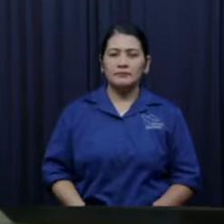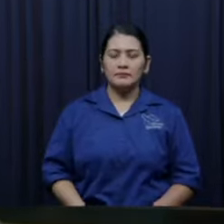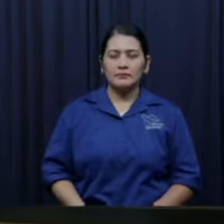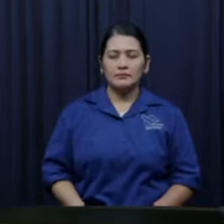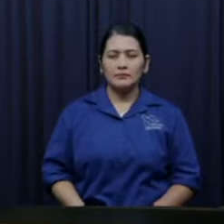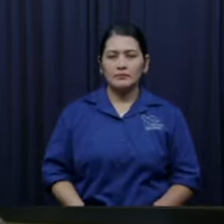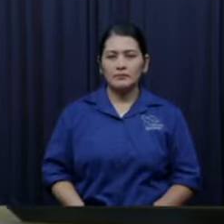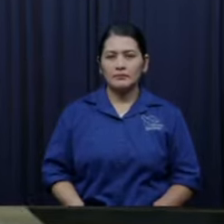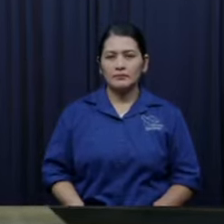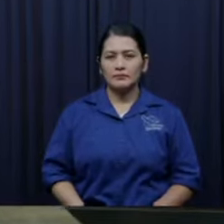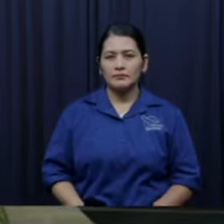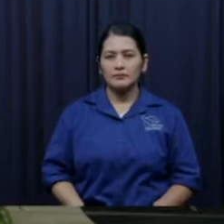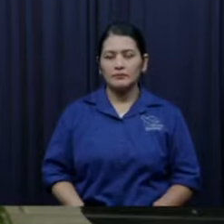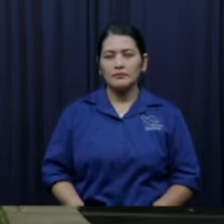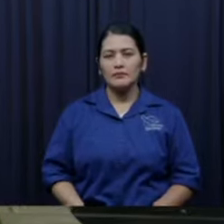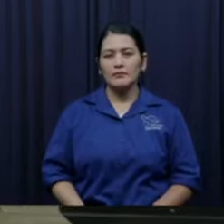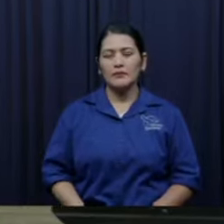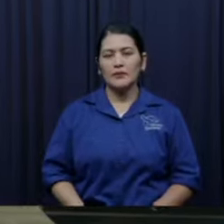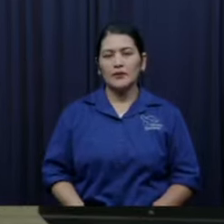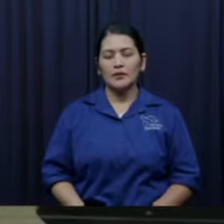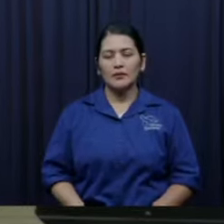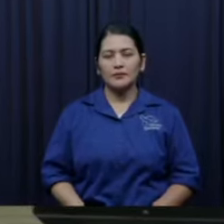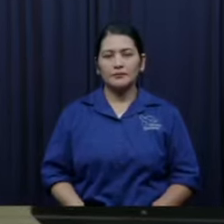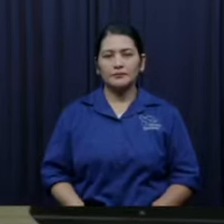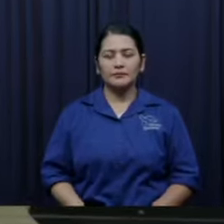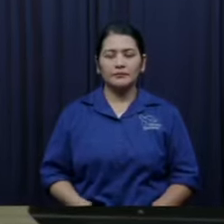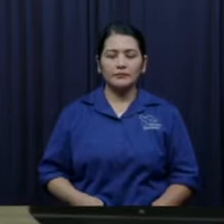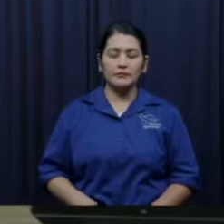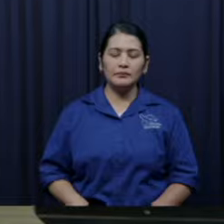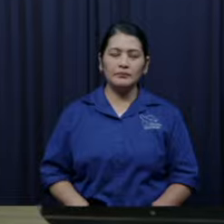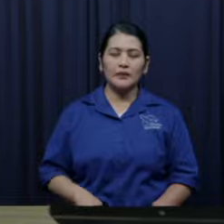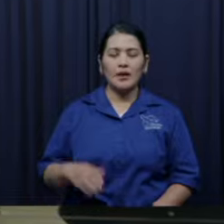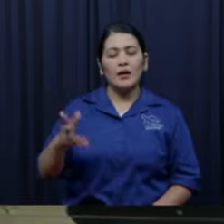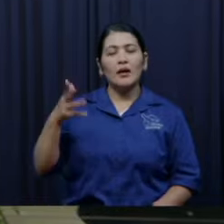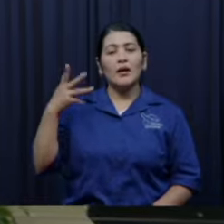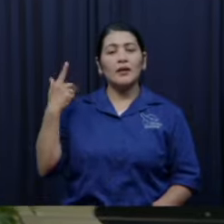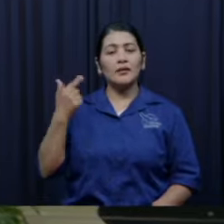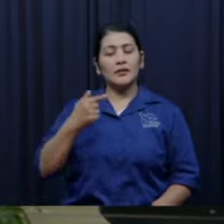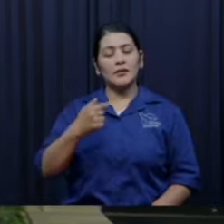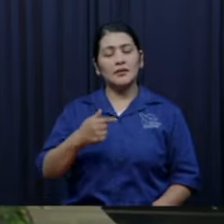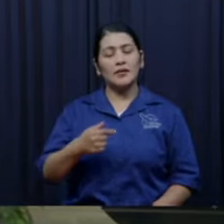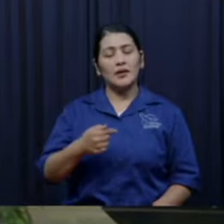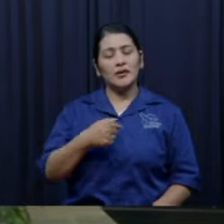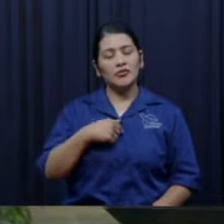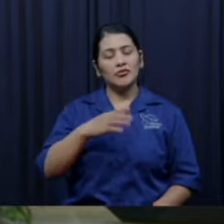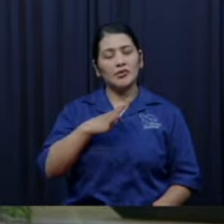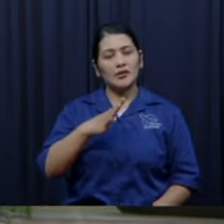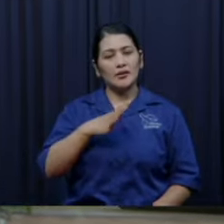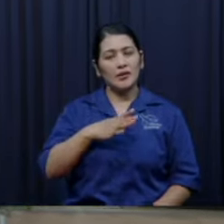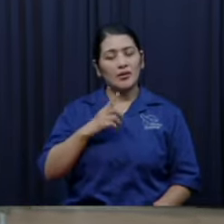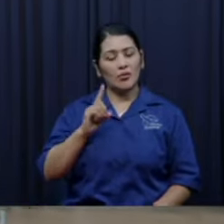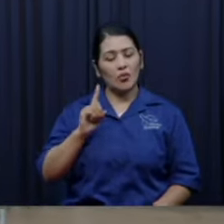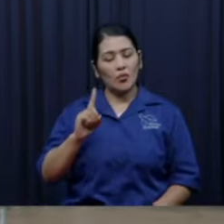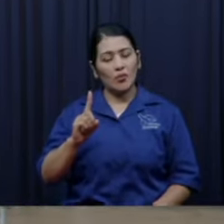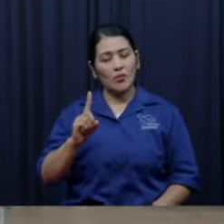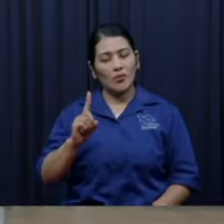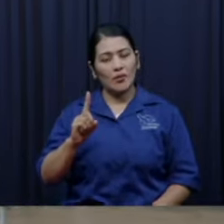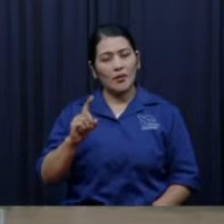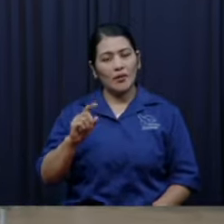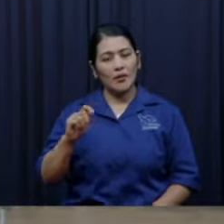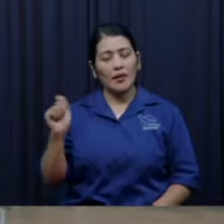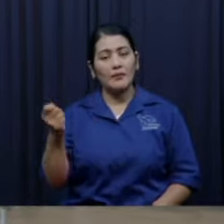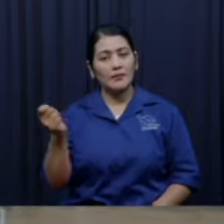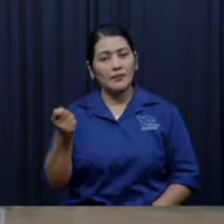hermano mire yo tenía un amigo que por cierto yo andaba todavía alejado de los caminos del señor